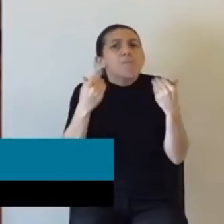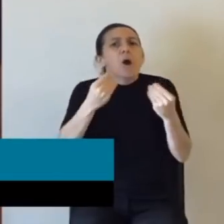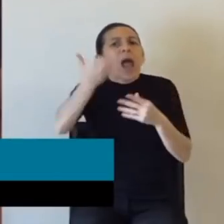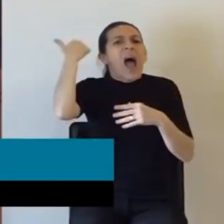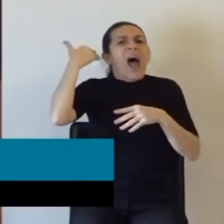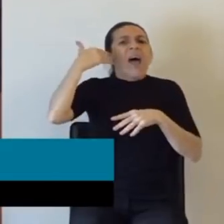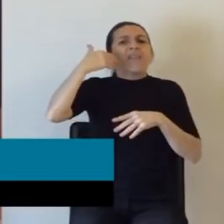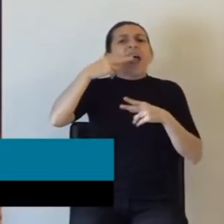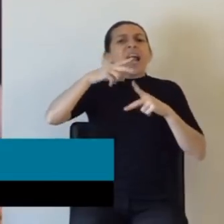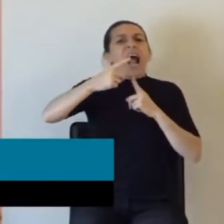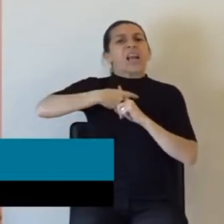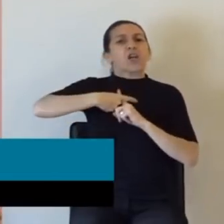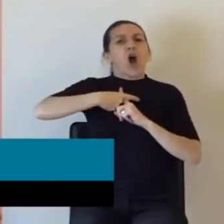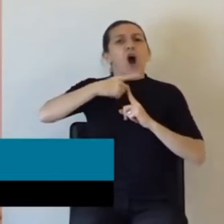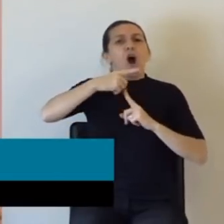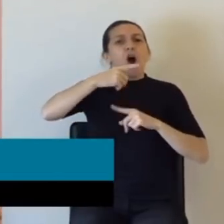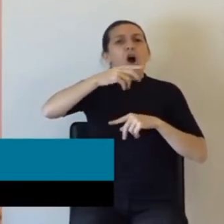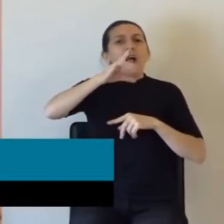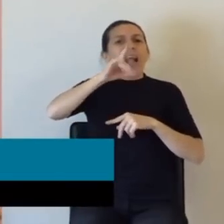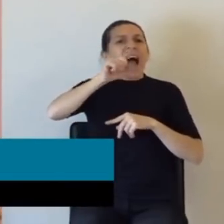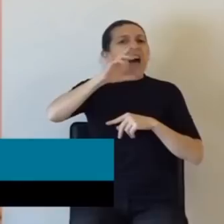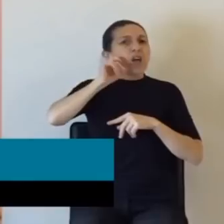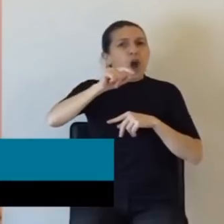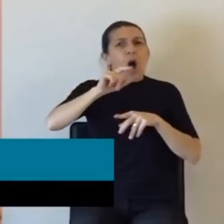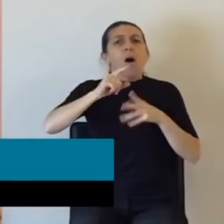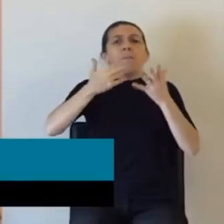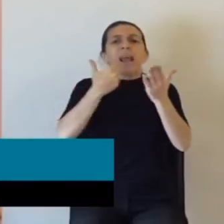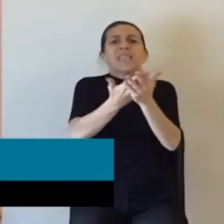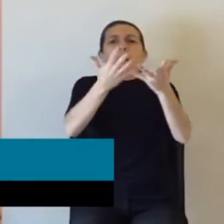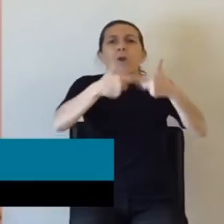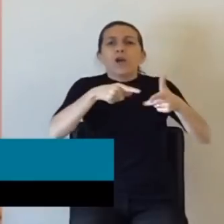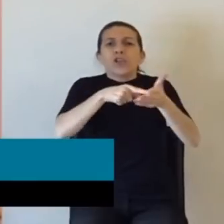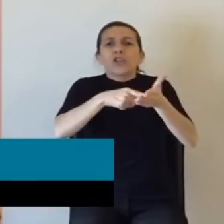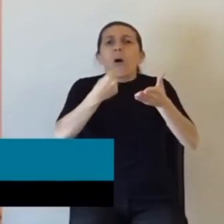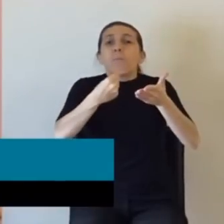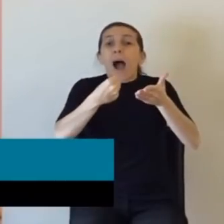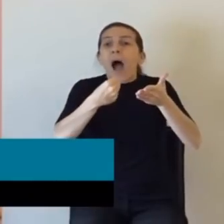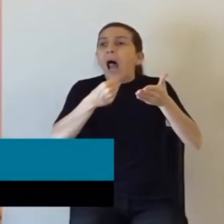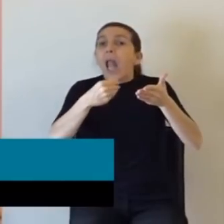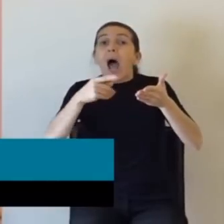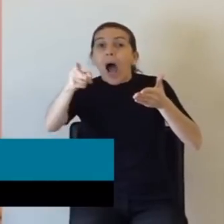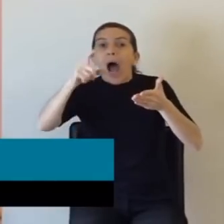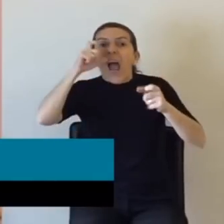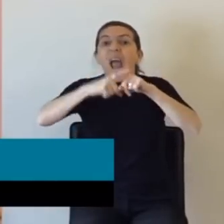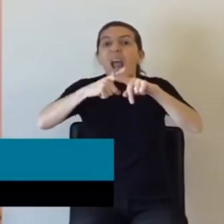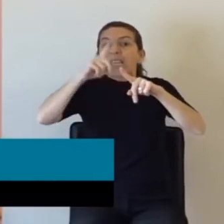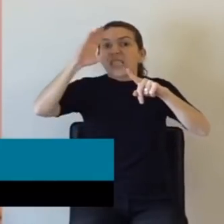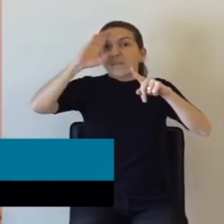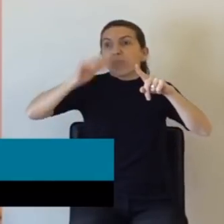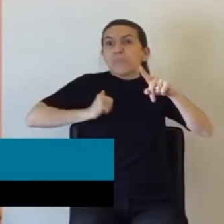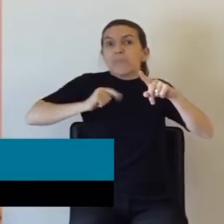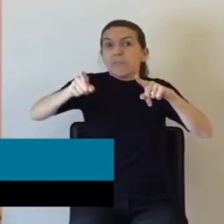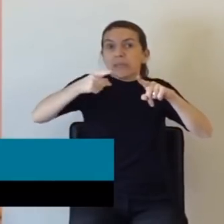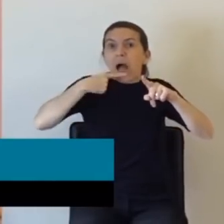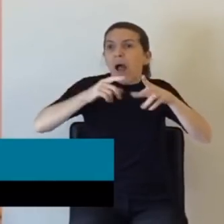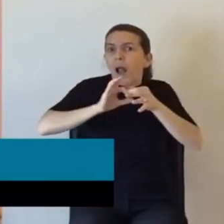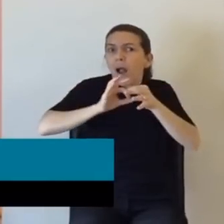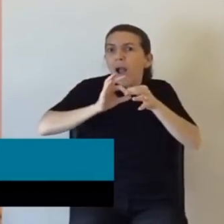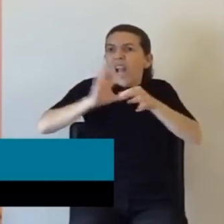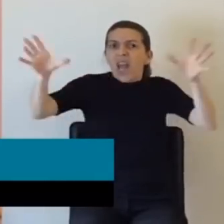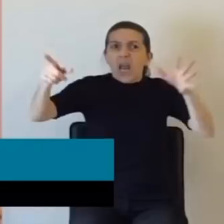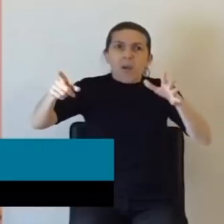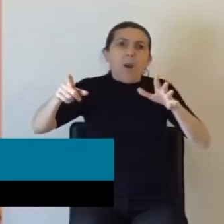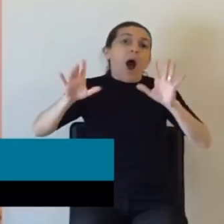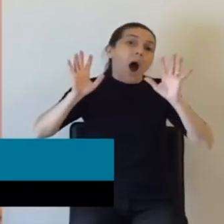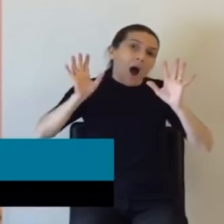doctora Carrió presentó un proyecto para liberar a los genocidas? Ah, no, ahí no, ¿no? Ahí hay que contemplar las